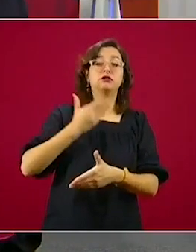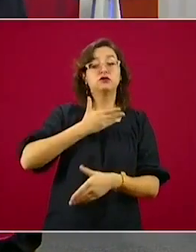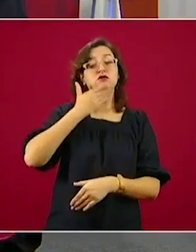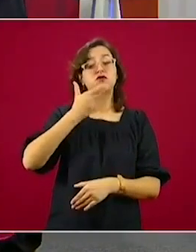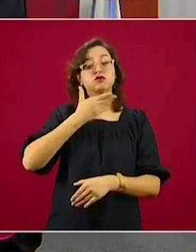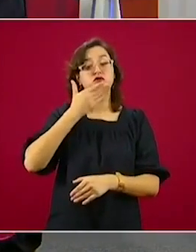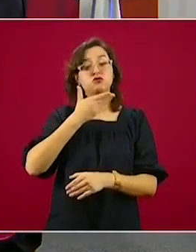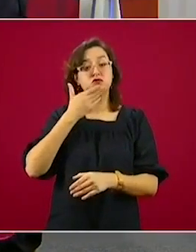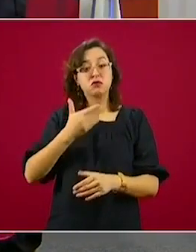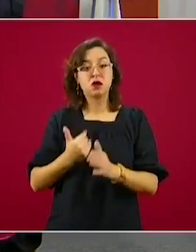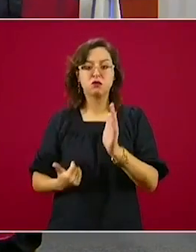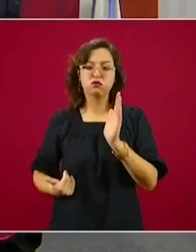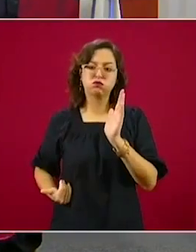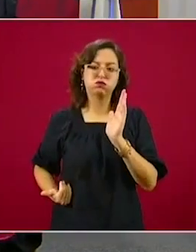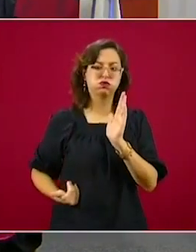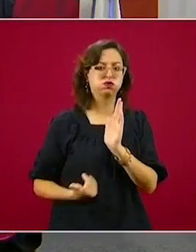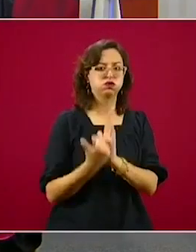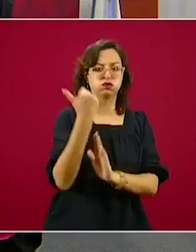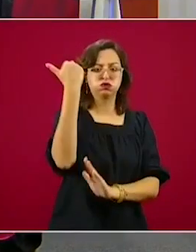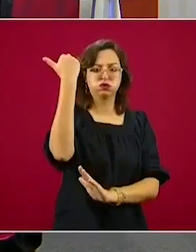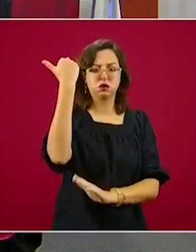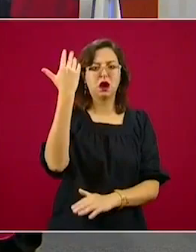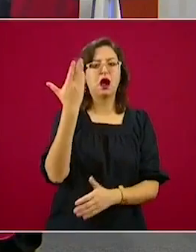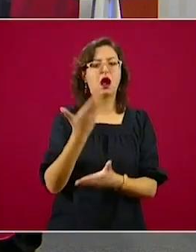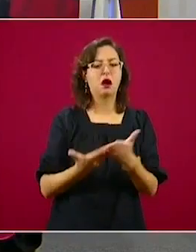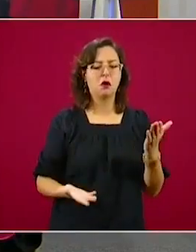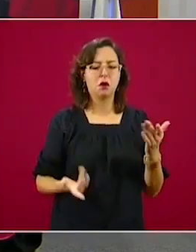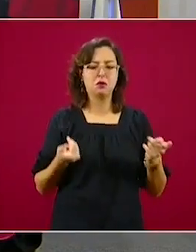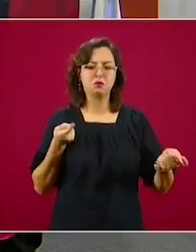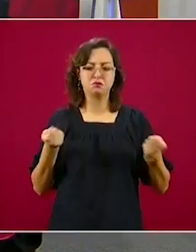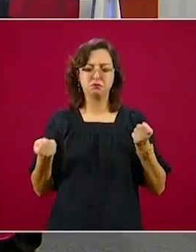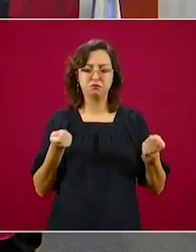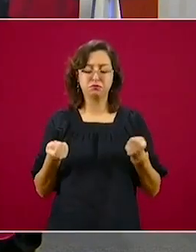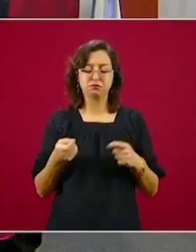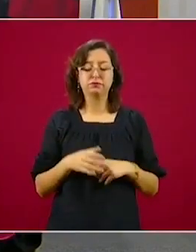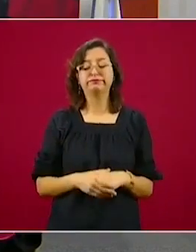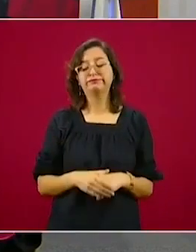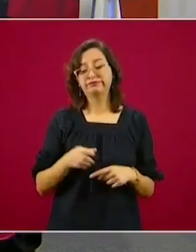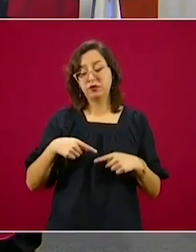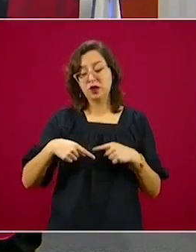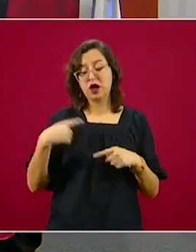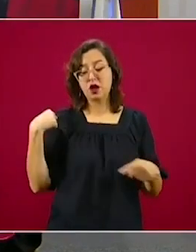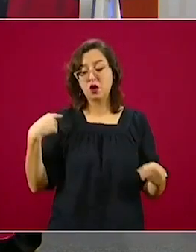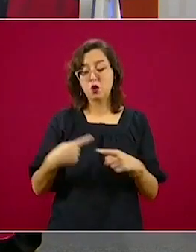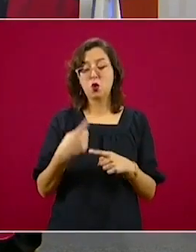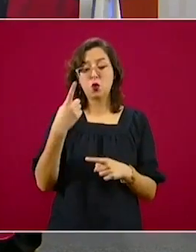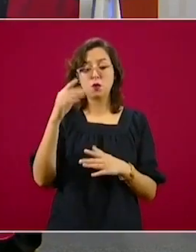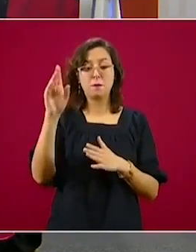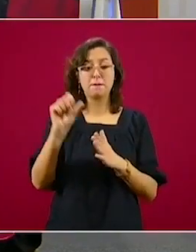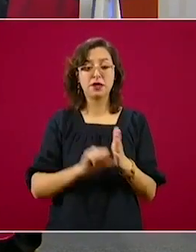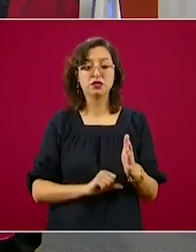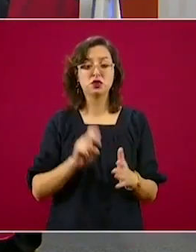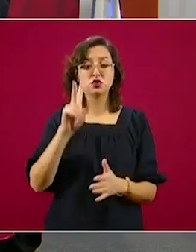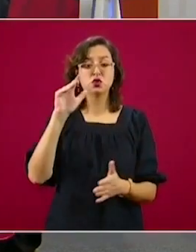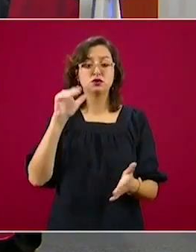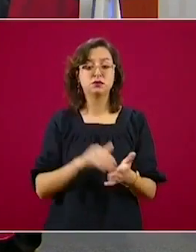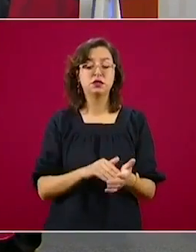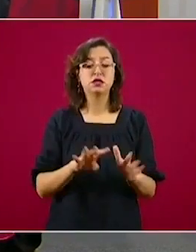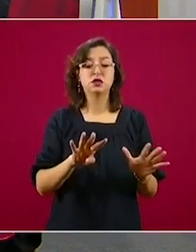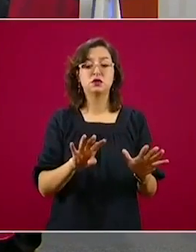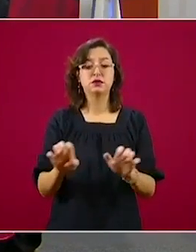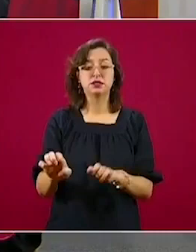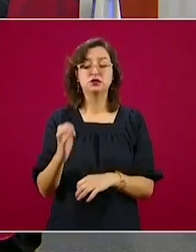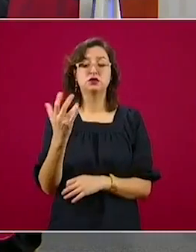pues comparado con marzo se registró una disminución de 1.66% al pasar de 3.000 delitos